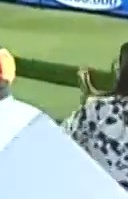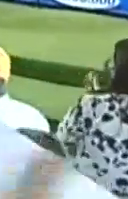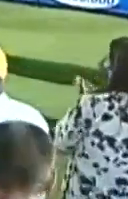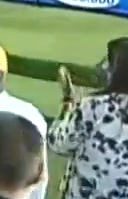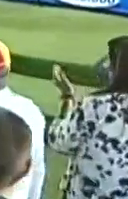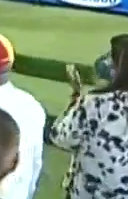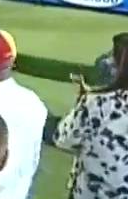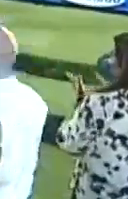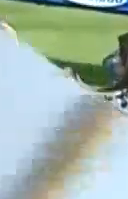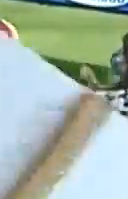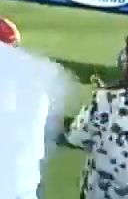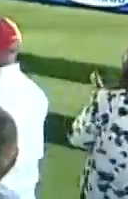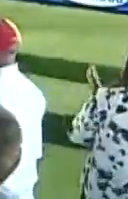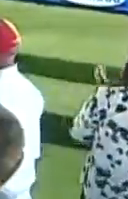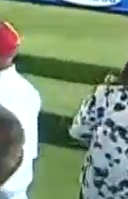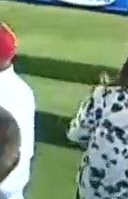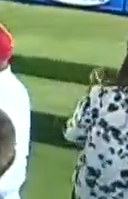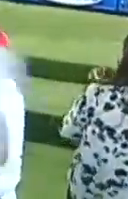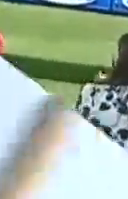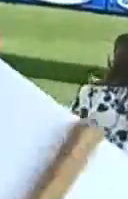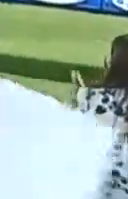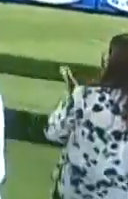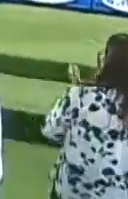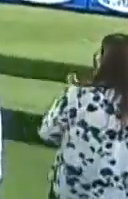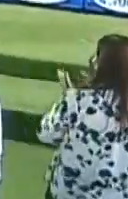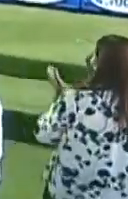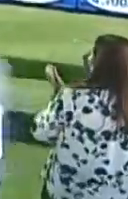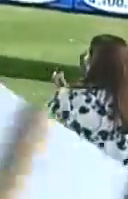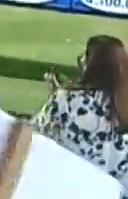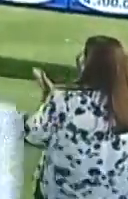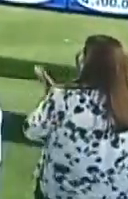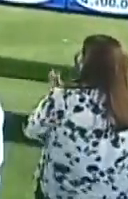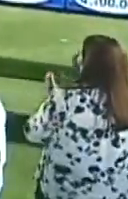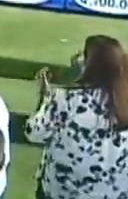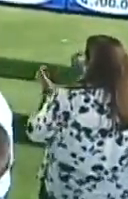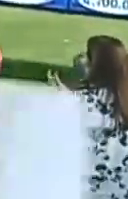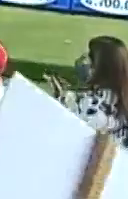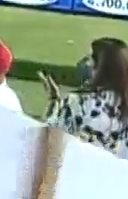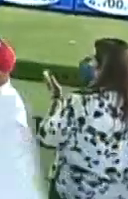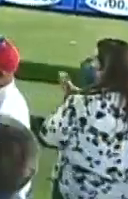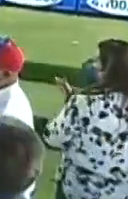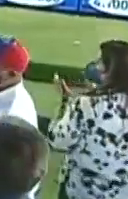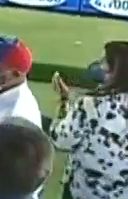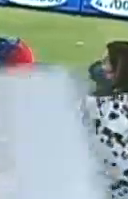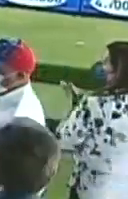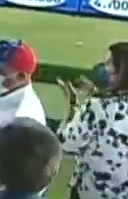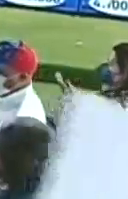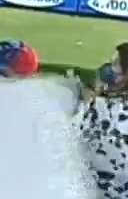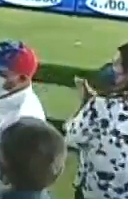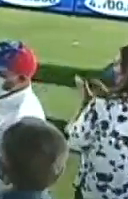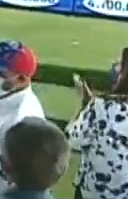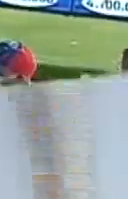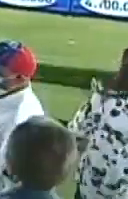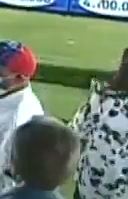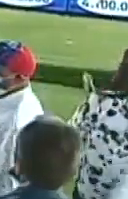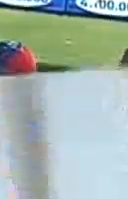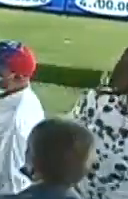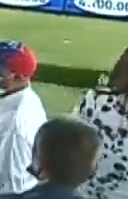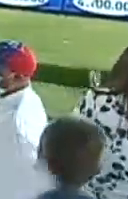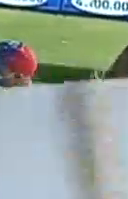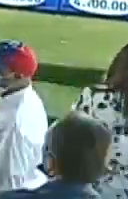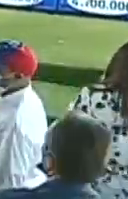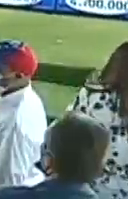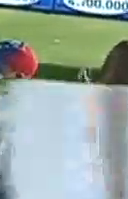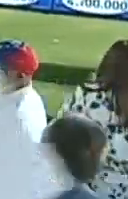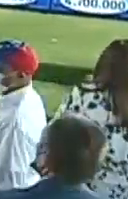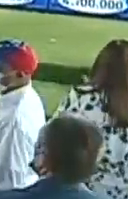Revolución Bolivariana, de cómo la gran misión Vivienda Venezuela ha avanzado hasta lograr 4.100.000 viviendas en todo el territorio